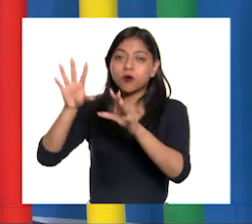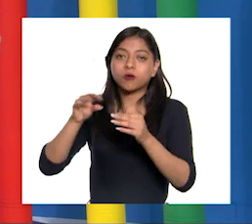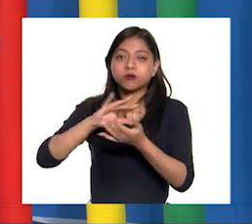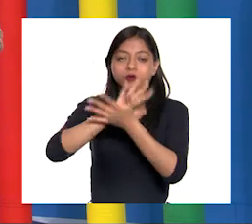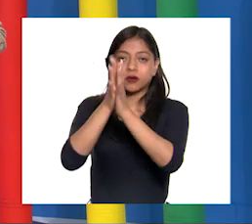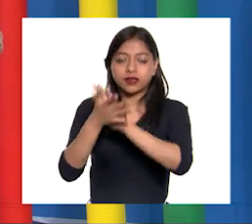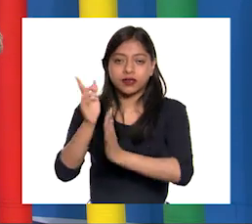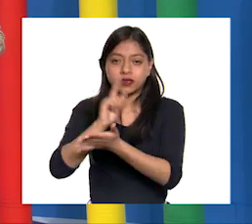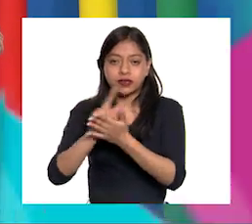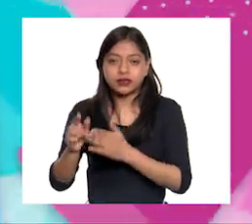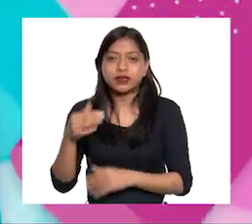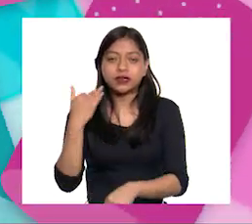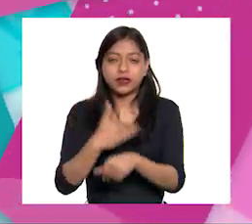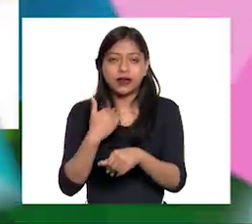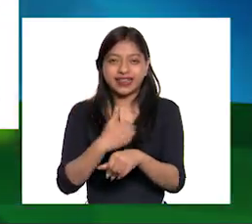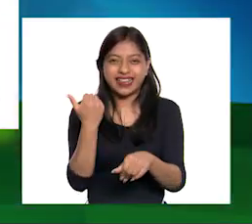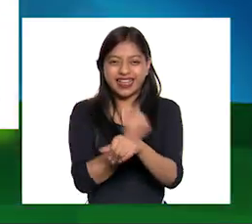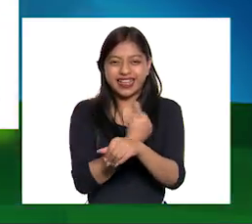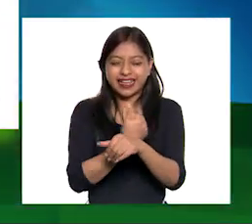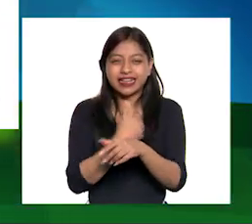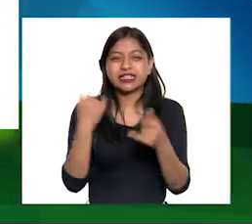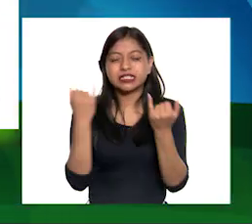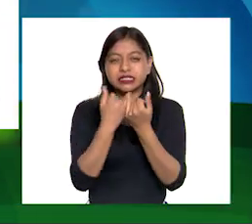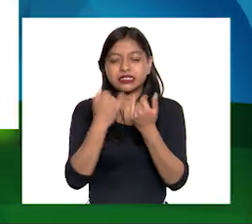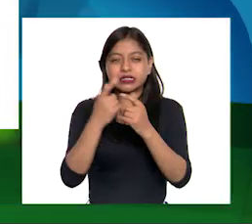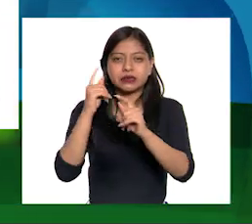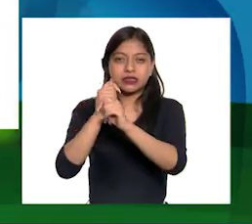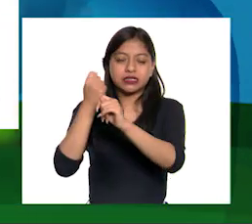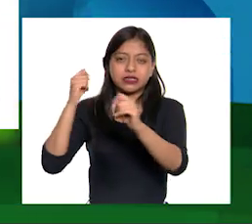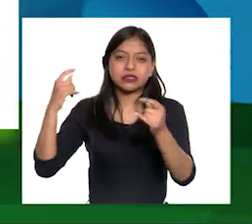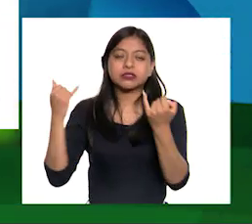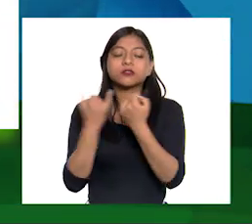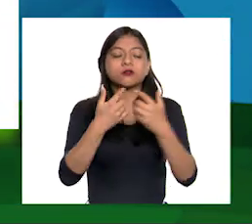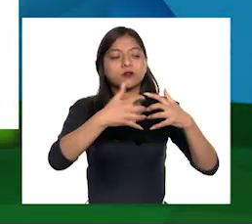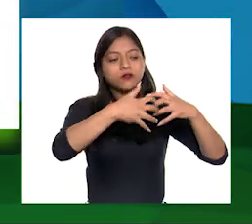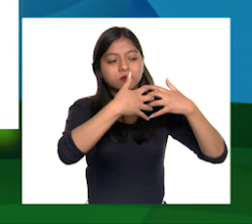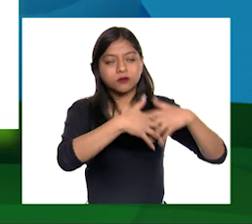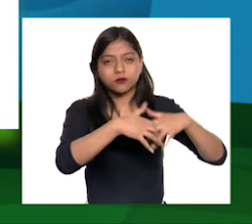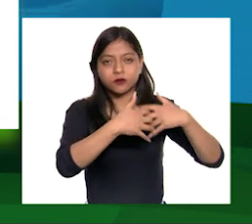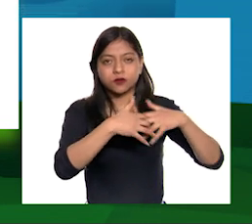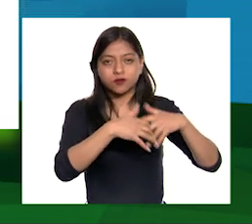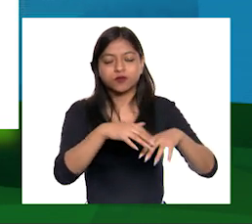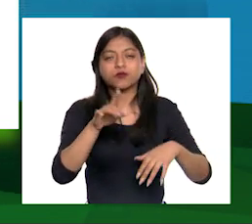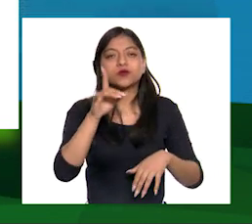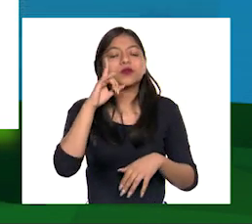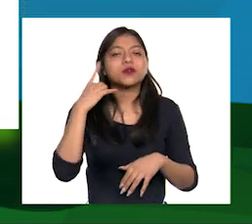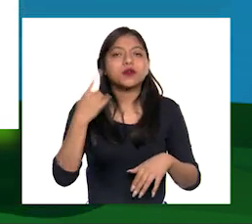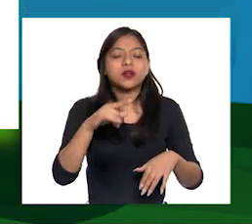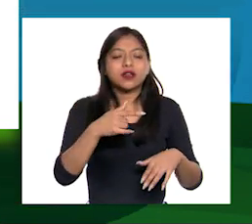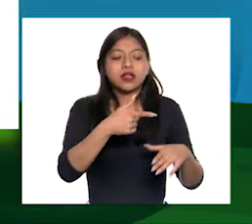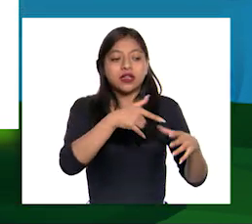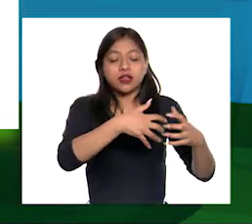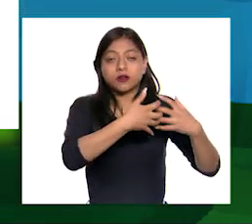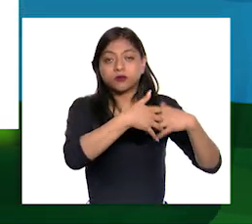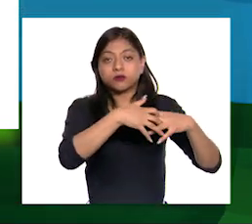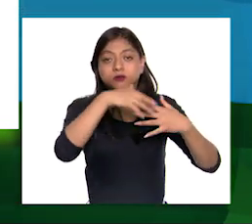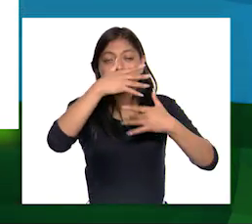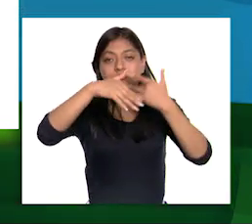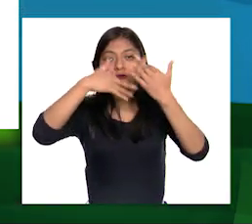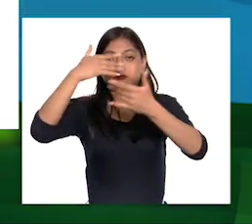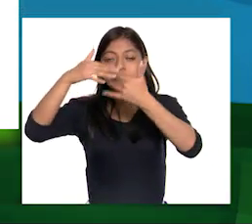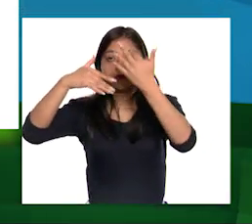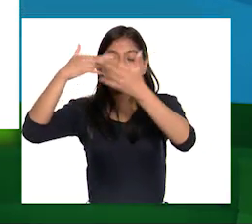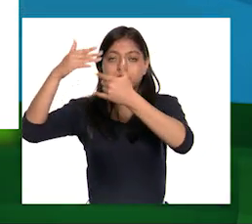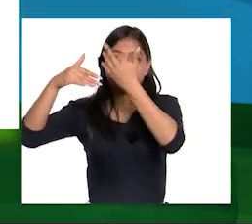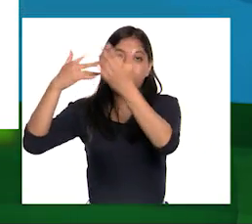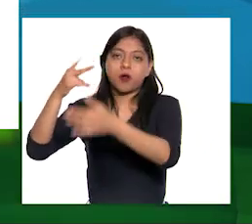automóviles con sus emisiones contaminantes Industria con el uso de combustibles que emiten algún tipo de tóxico